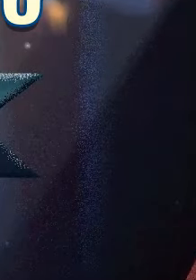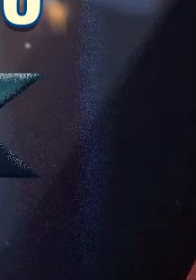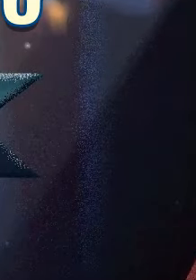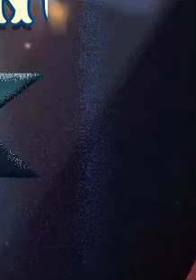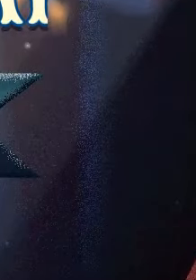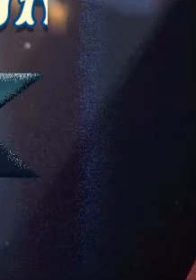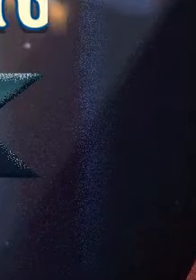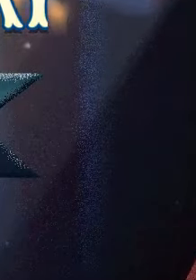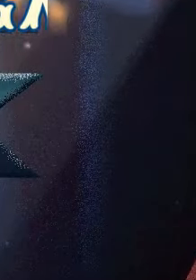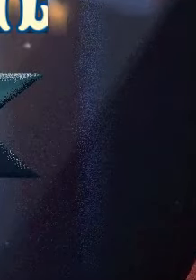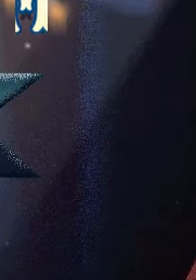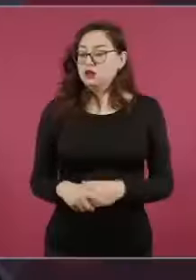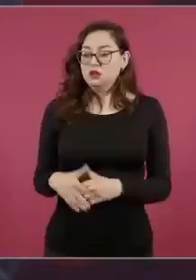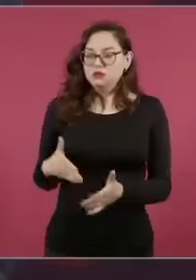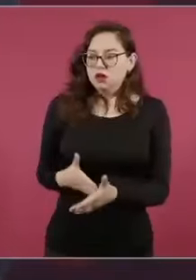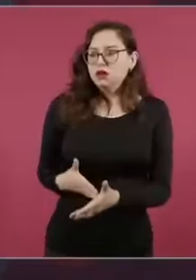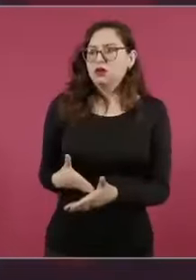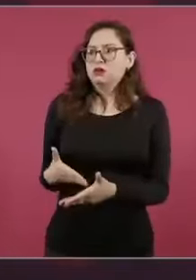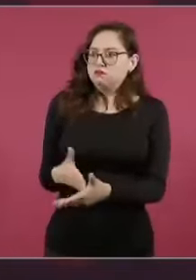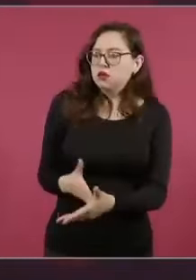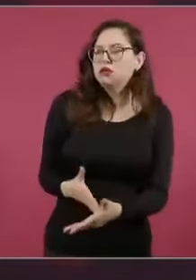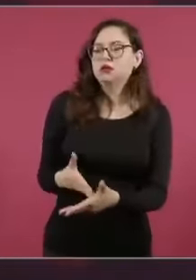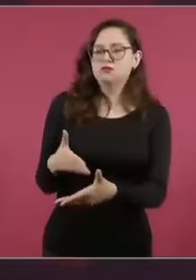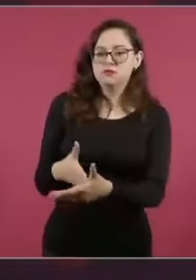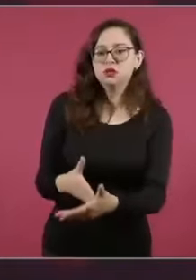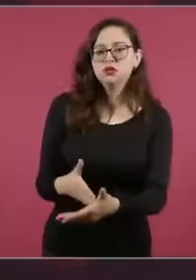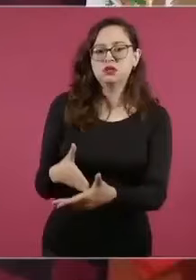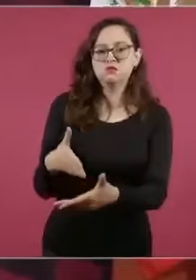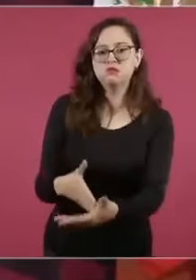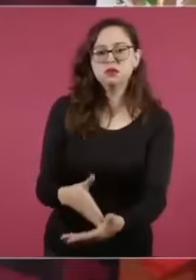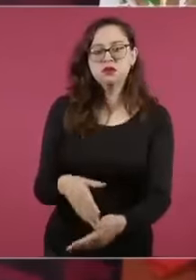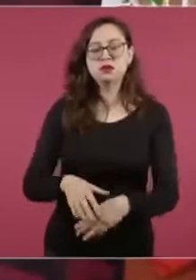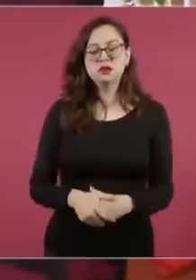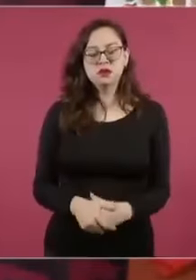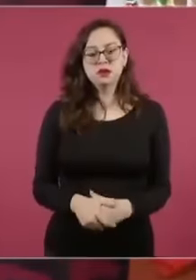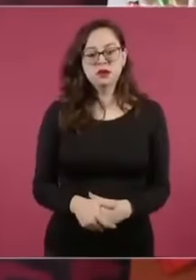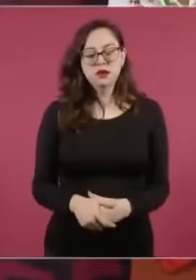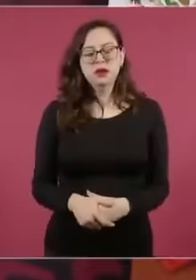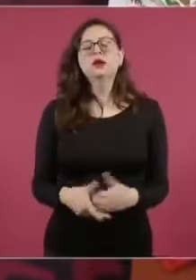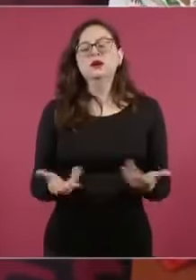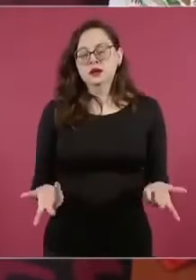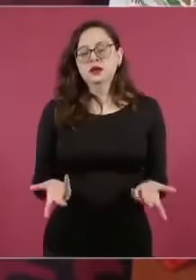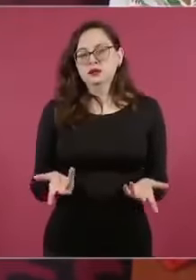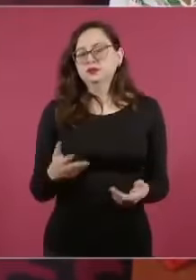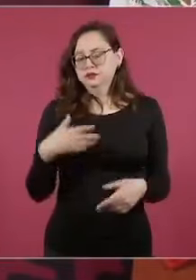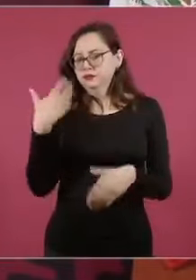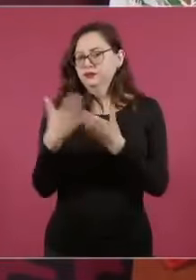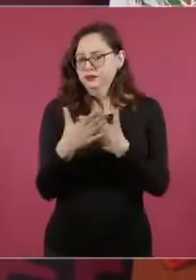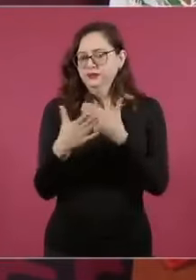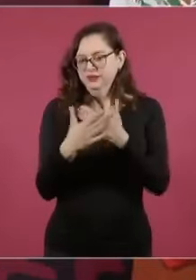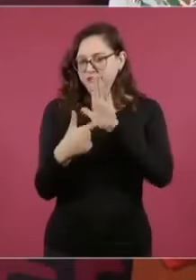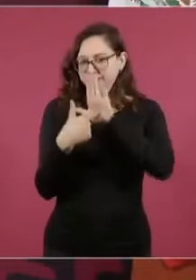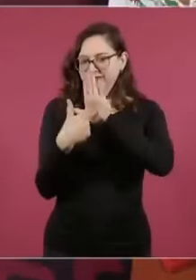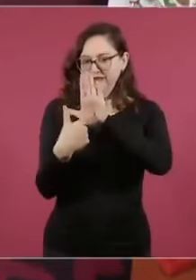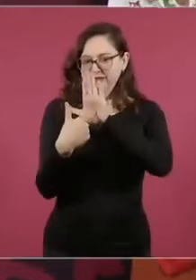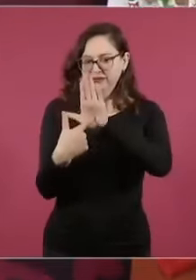ley energética la reforma energética y también cuando echaron para atrás lo de la guardia militar desde la